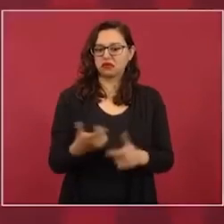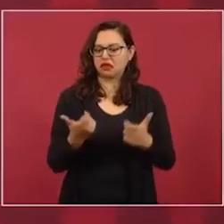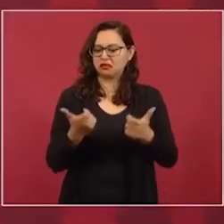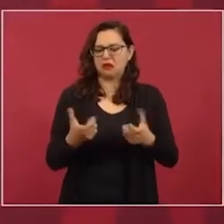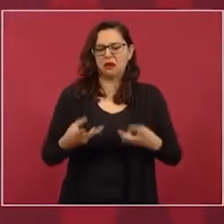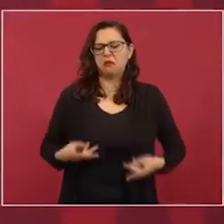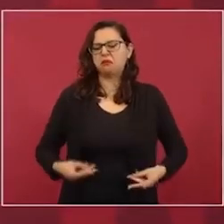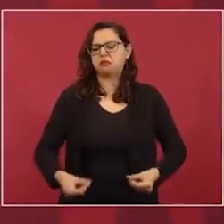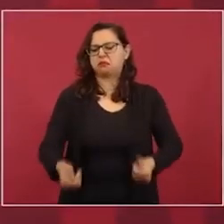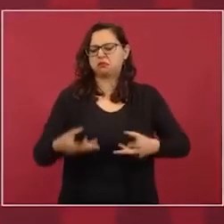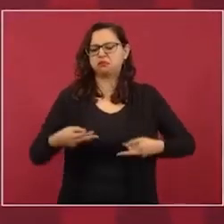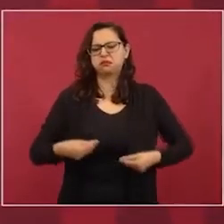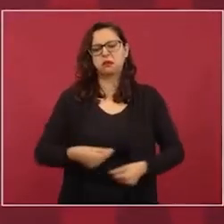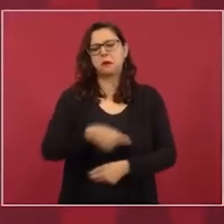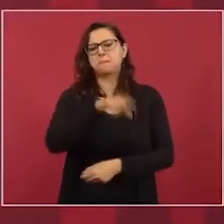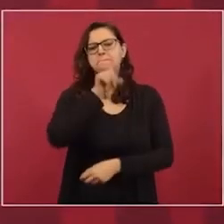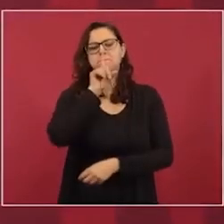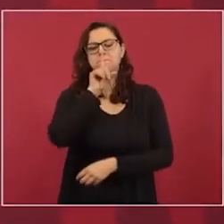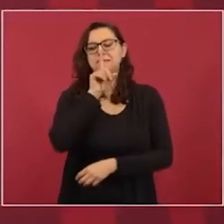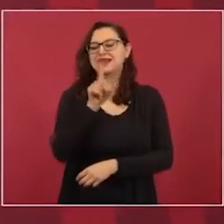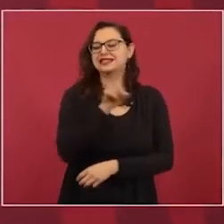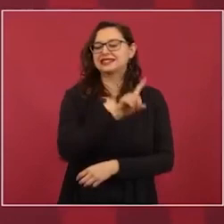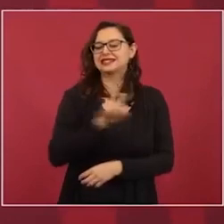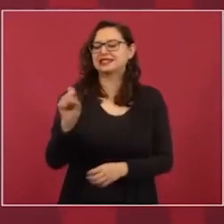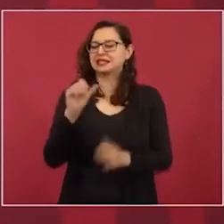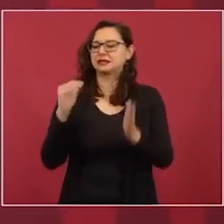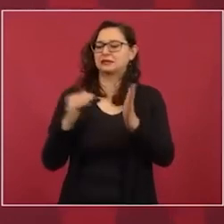más de 100 mil millones de pesos